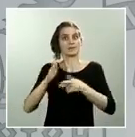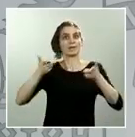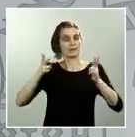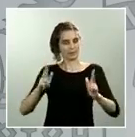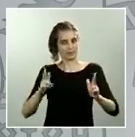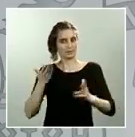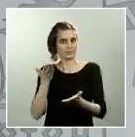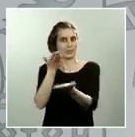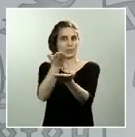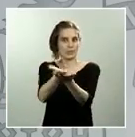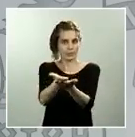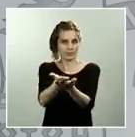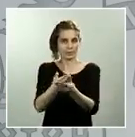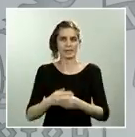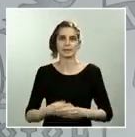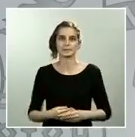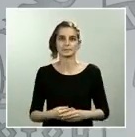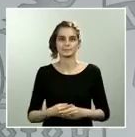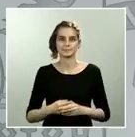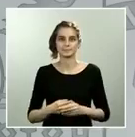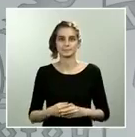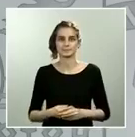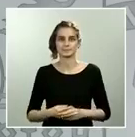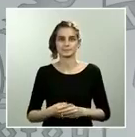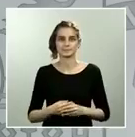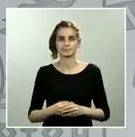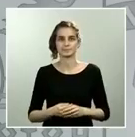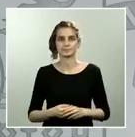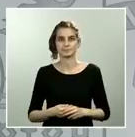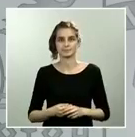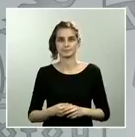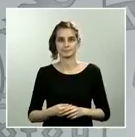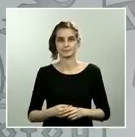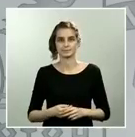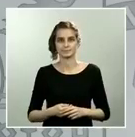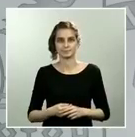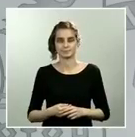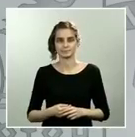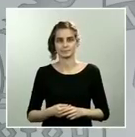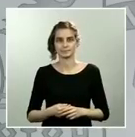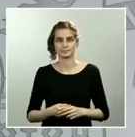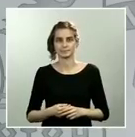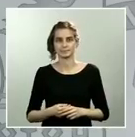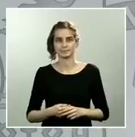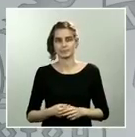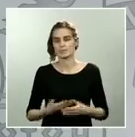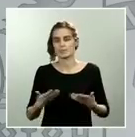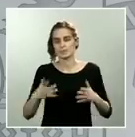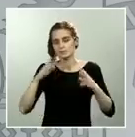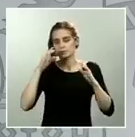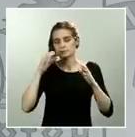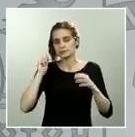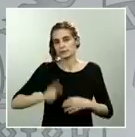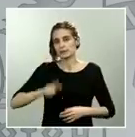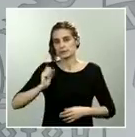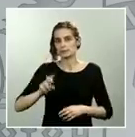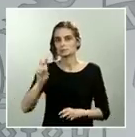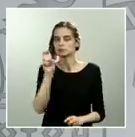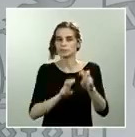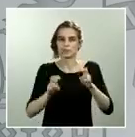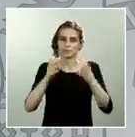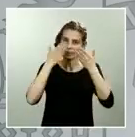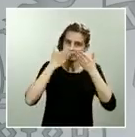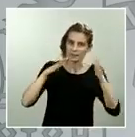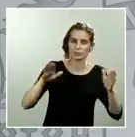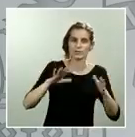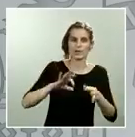las fuerzas políticas desde la apertura, desde la alianza y desde el consenso. No va a ser un problema el que tengamos